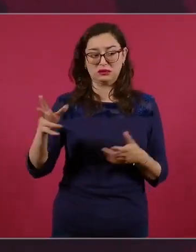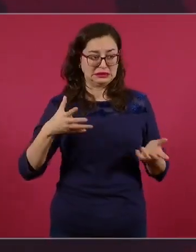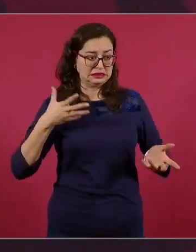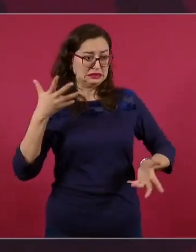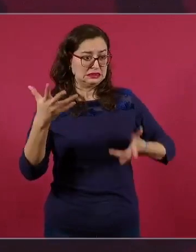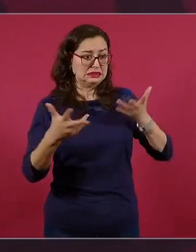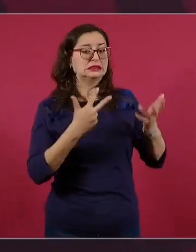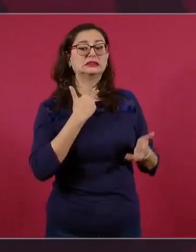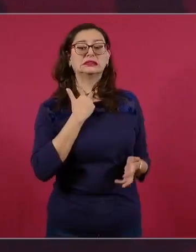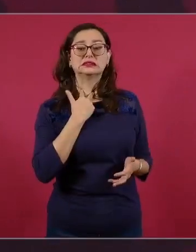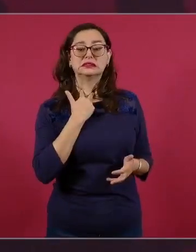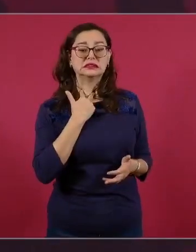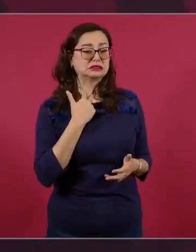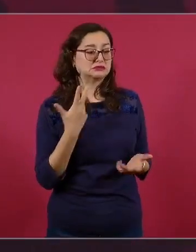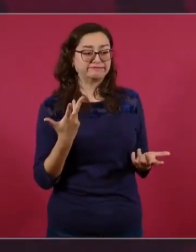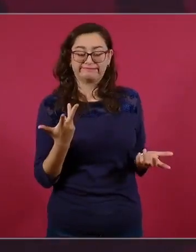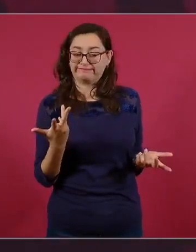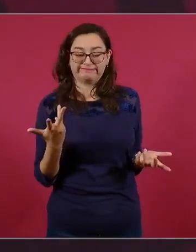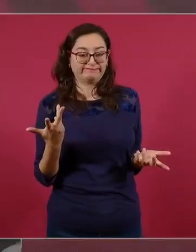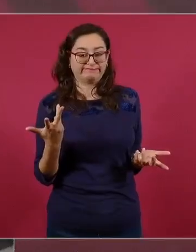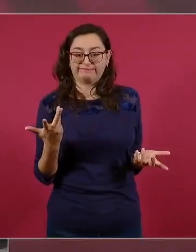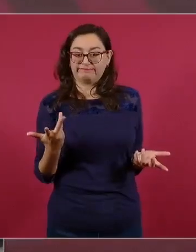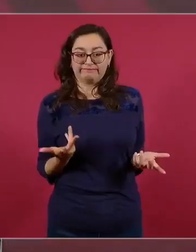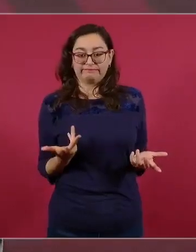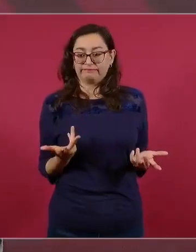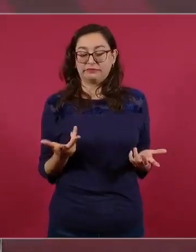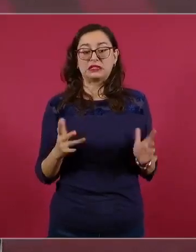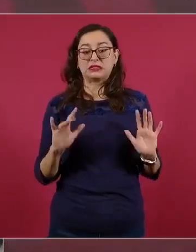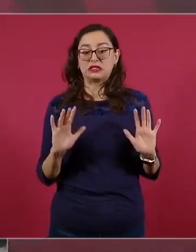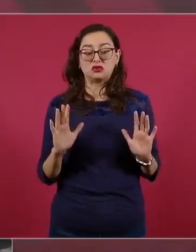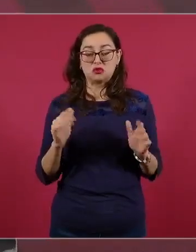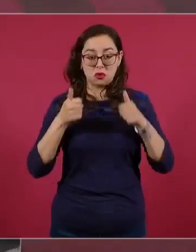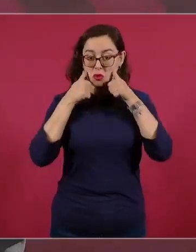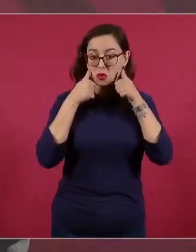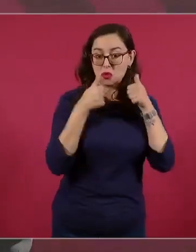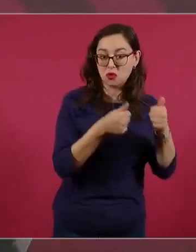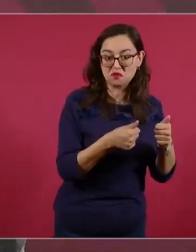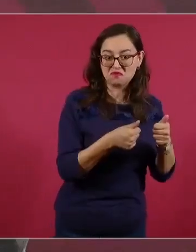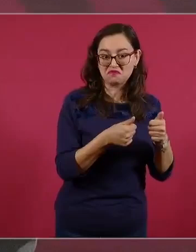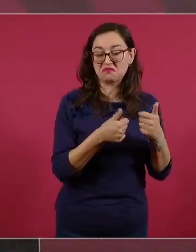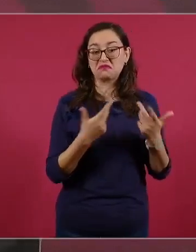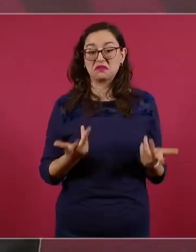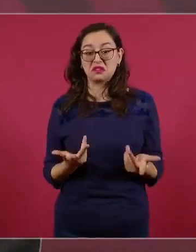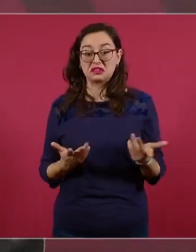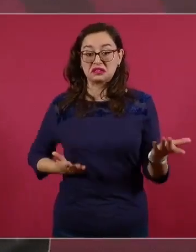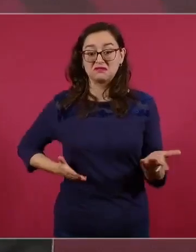ONU, está en la retaguardia, ya cuando actúan